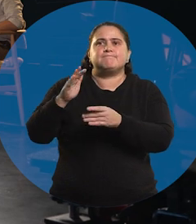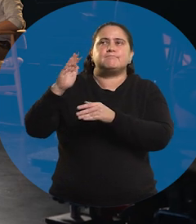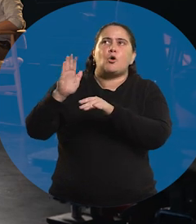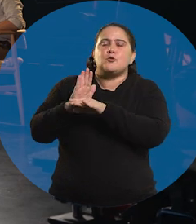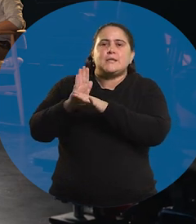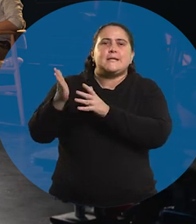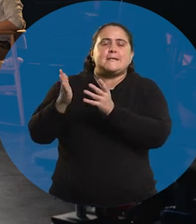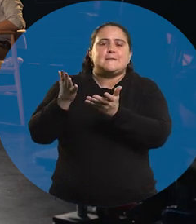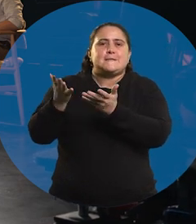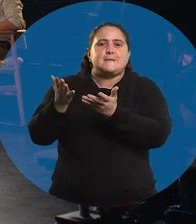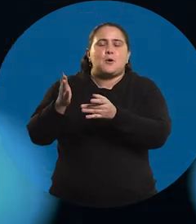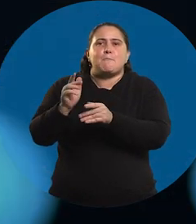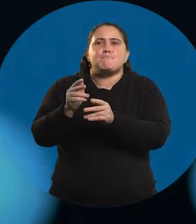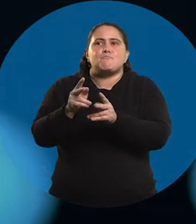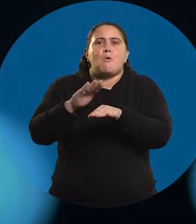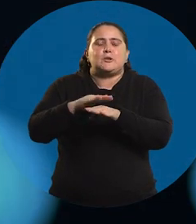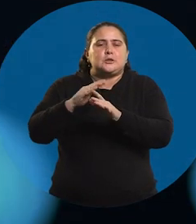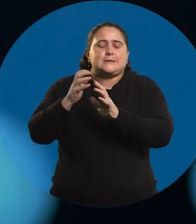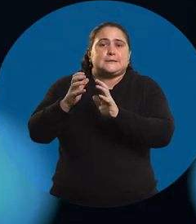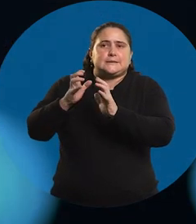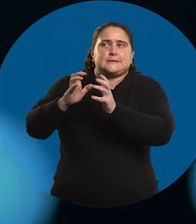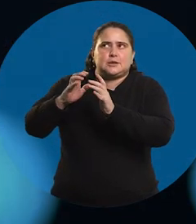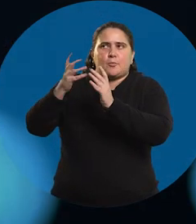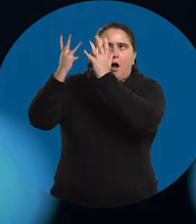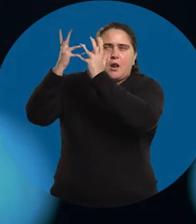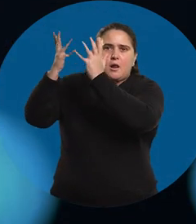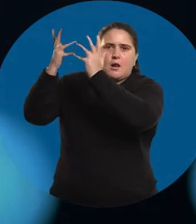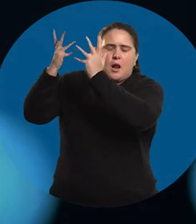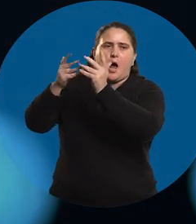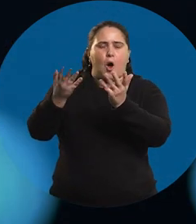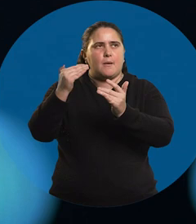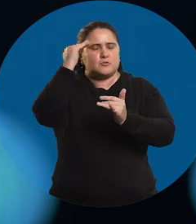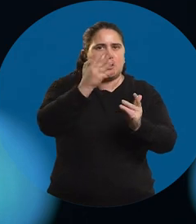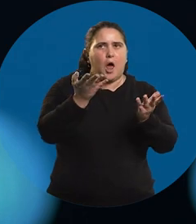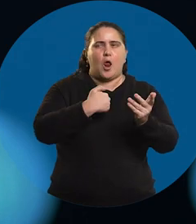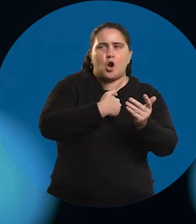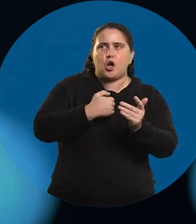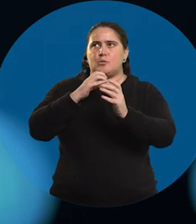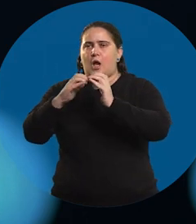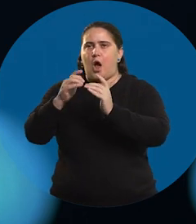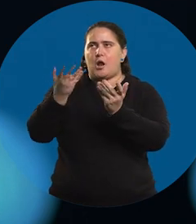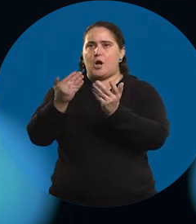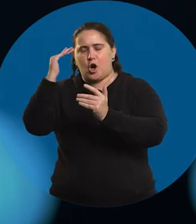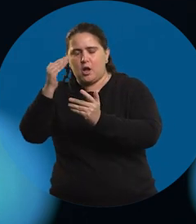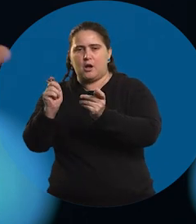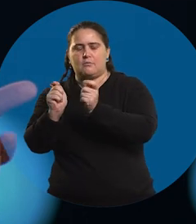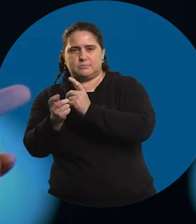haya como un periodo de... Como diciendo, bueno, acá soy profesor, acá soy comunicador. Por más de que